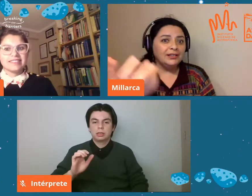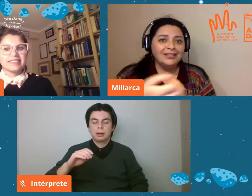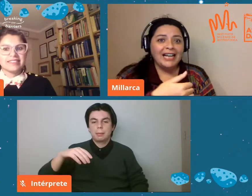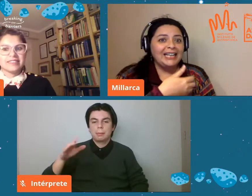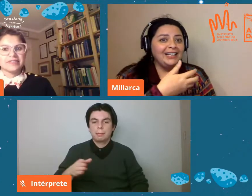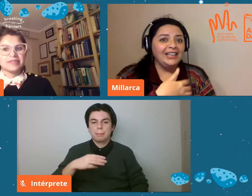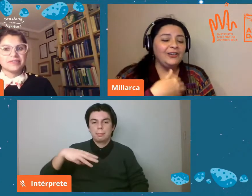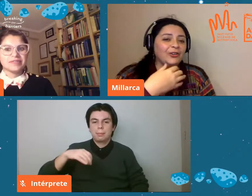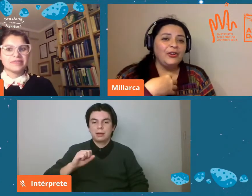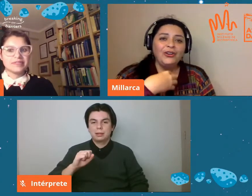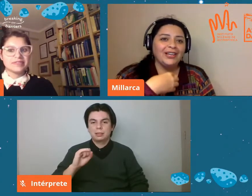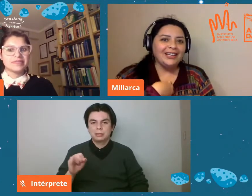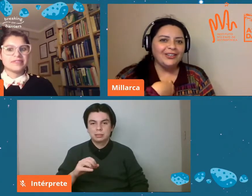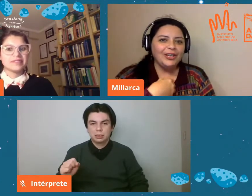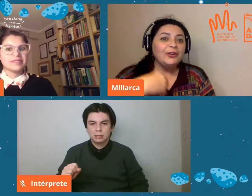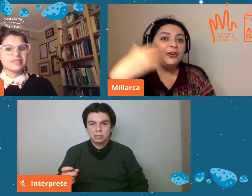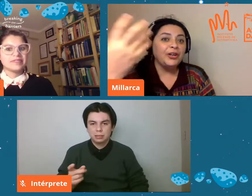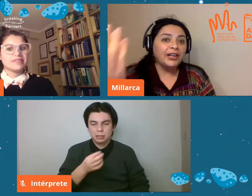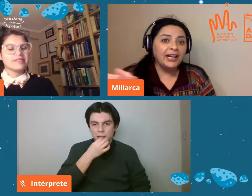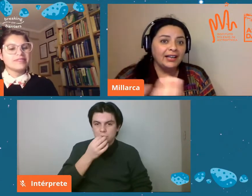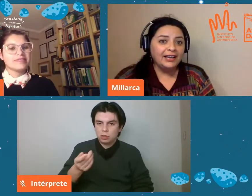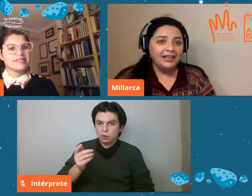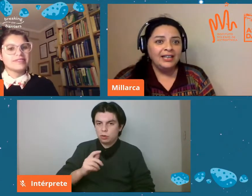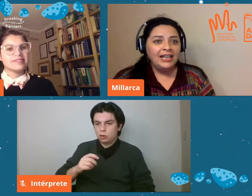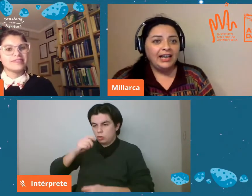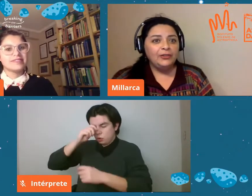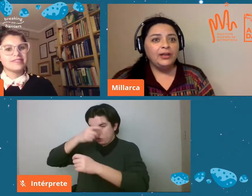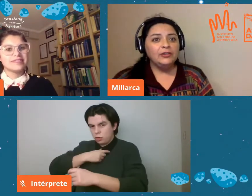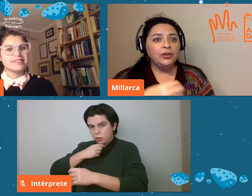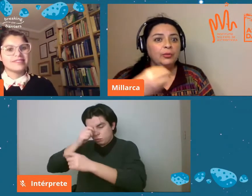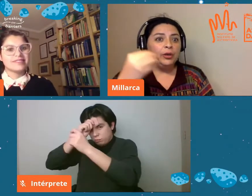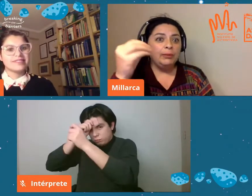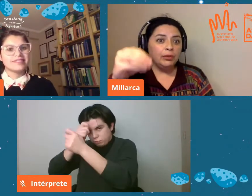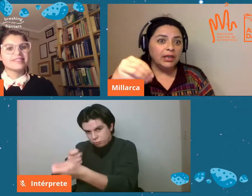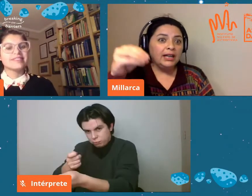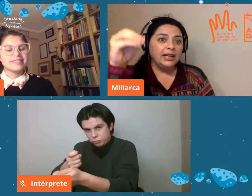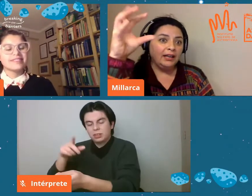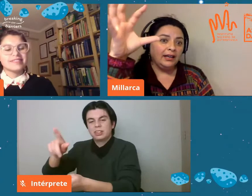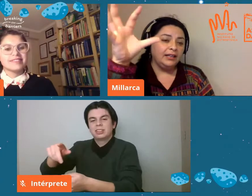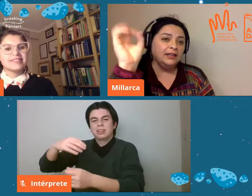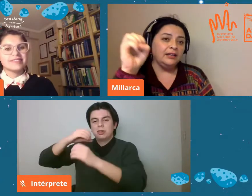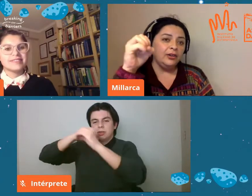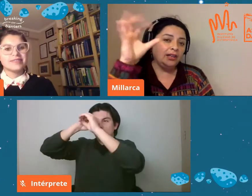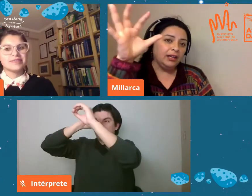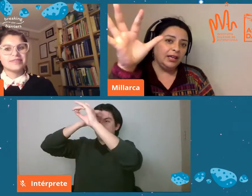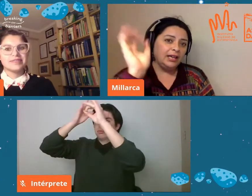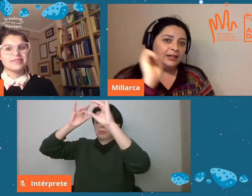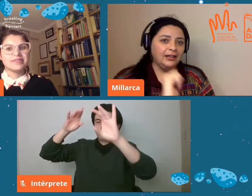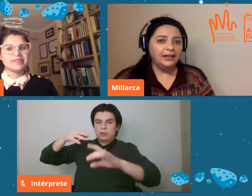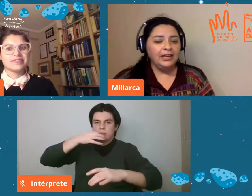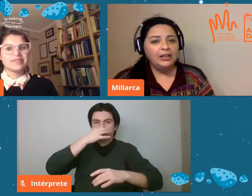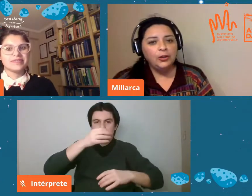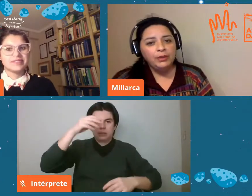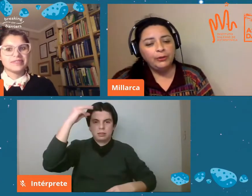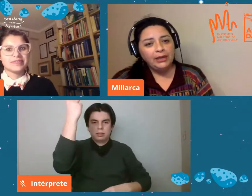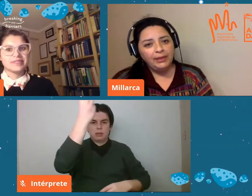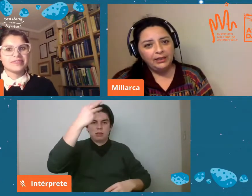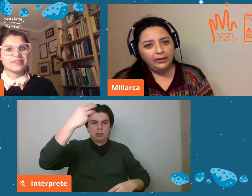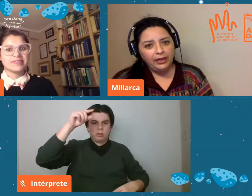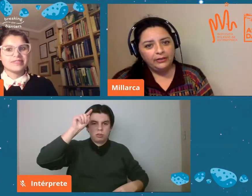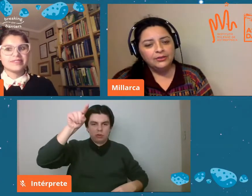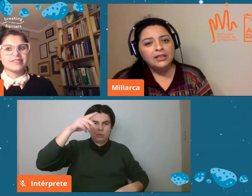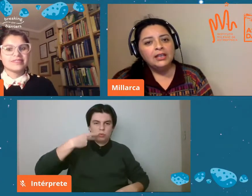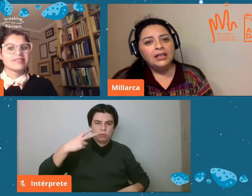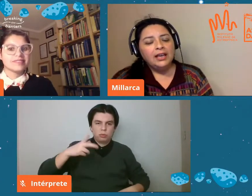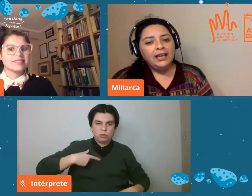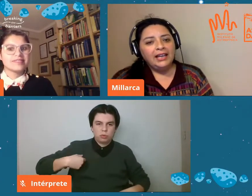un honor de alguien que dijo no yo quiero honrar a estos astrónomos y ponerle a este asteroide el nombre